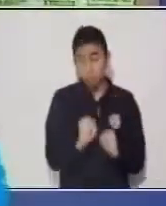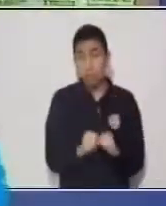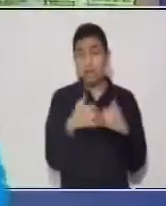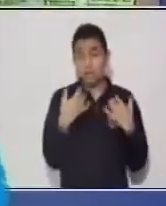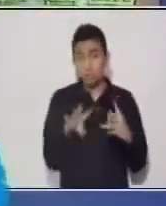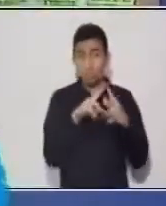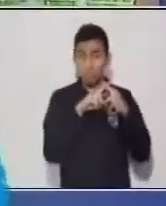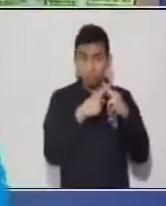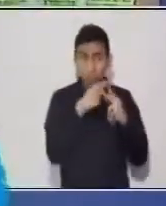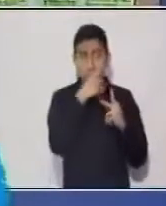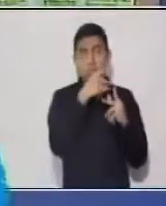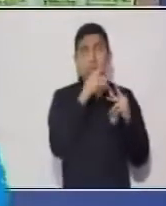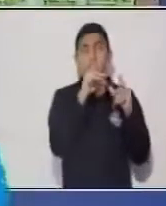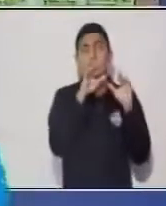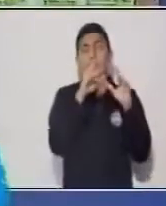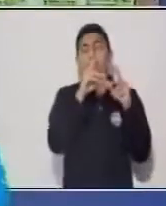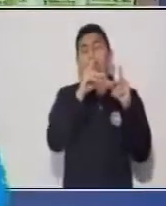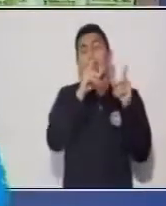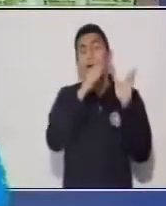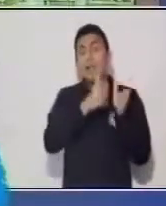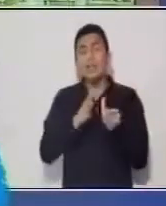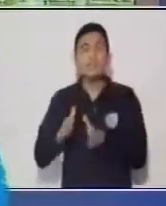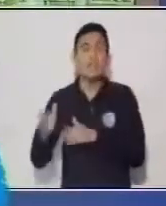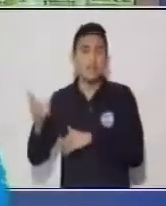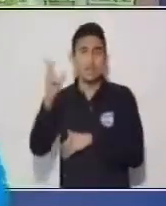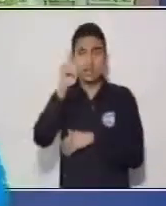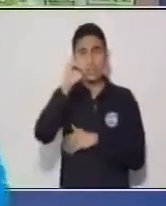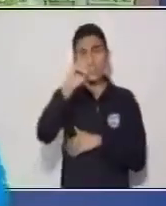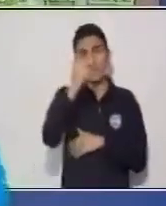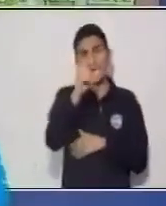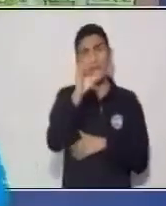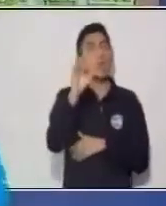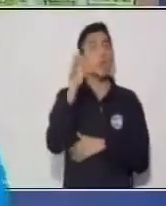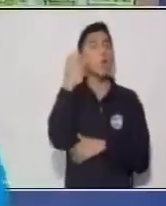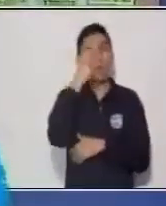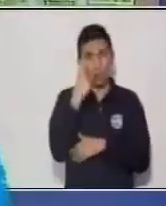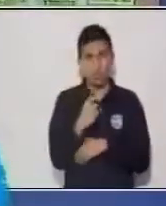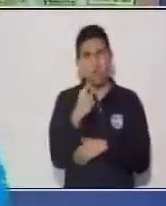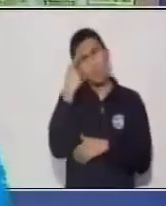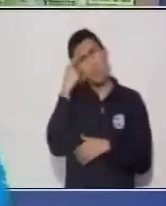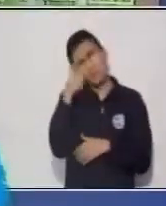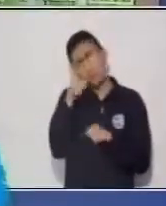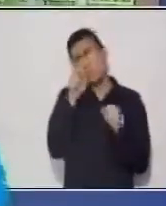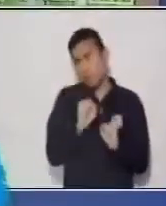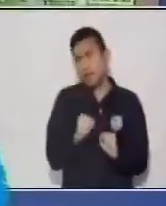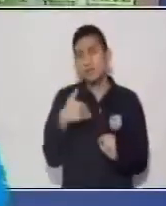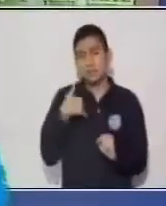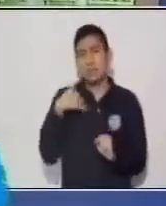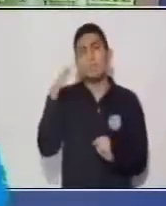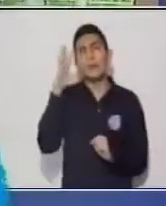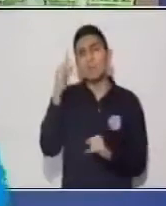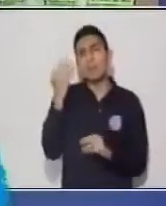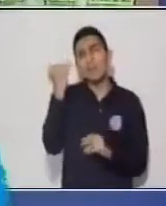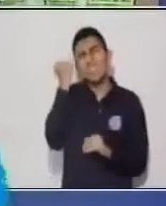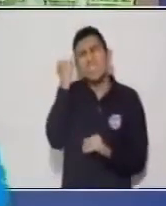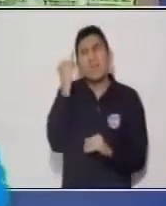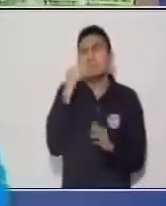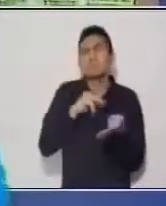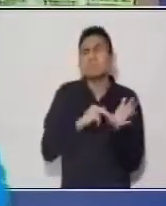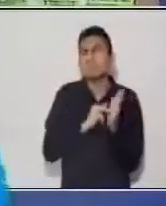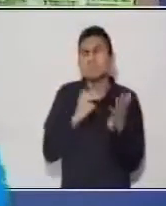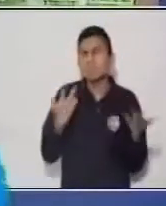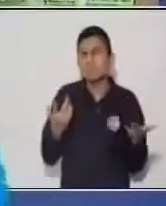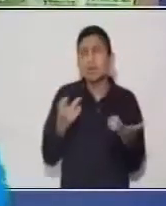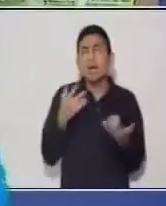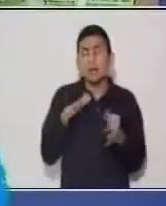clasificaciones de los diálogos. Pero para iniciar entonces también, para que tengas un poco de acercamiento y te recuerdes acerca de lo que es un diálogo,